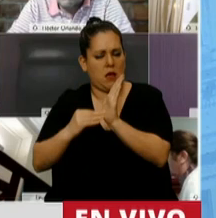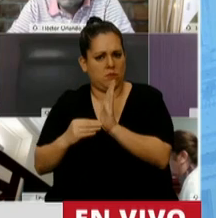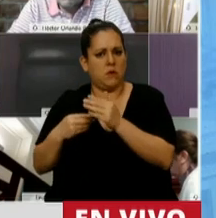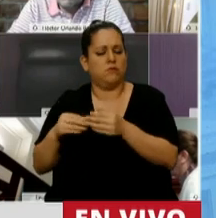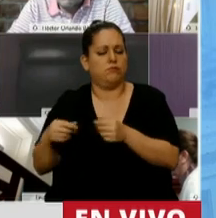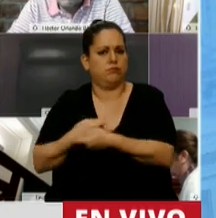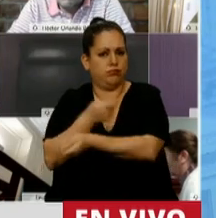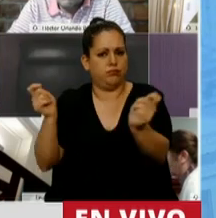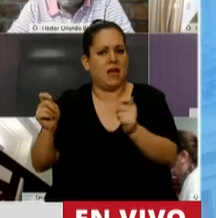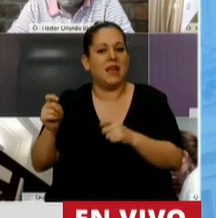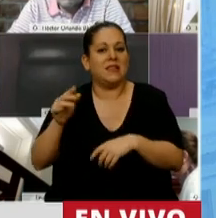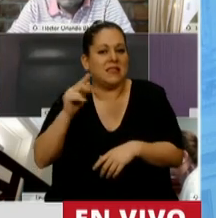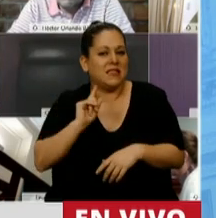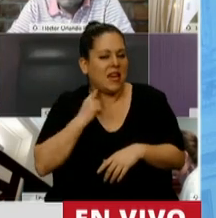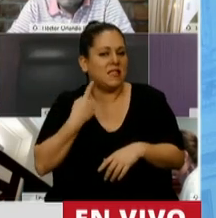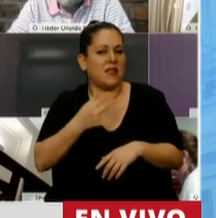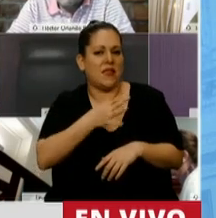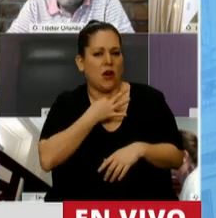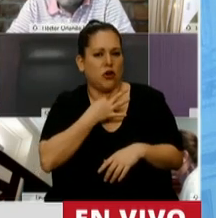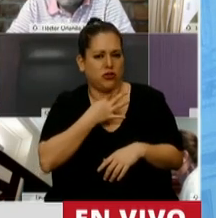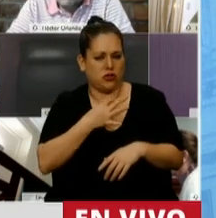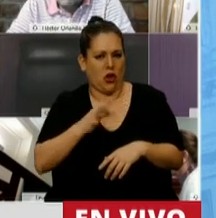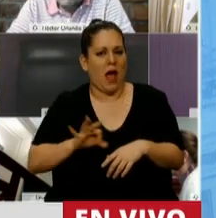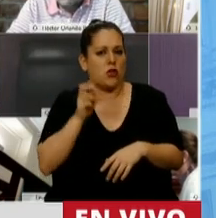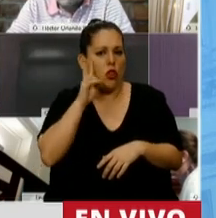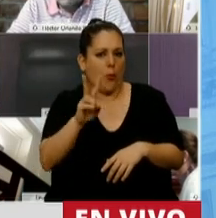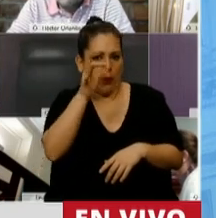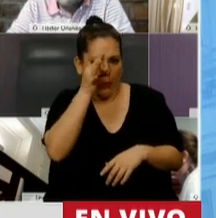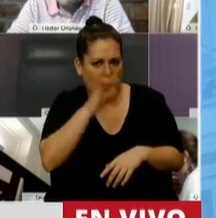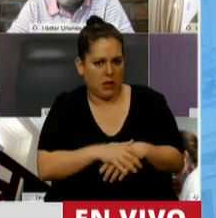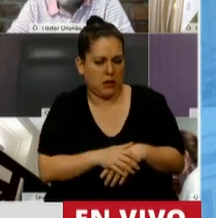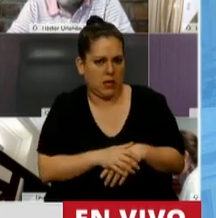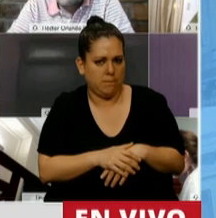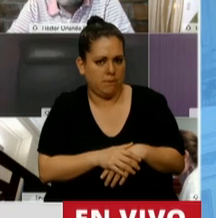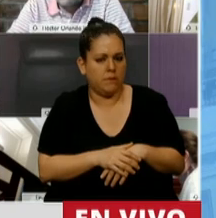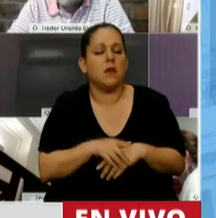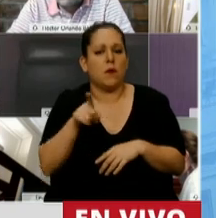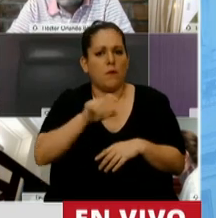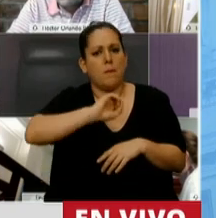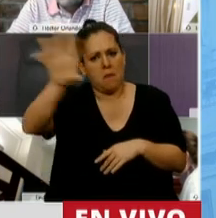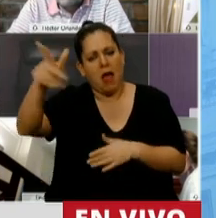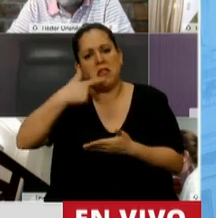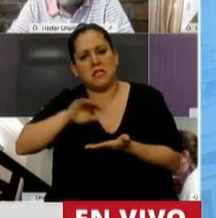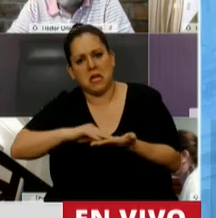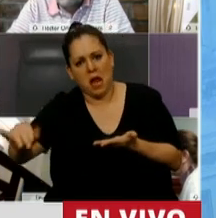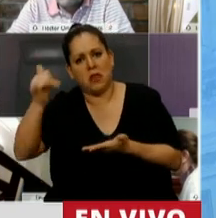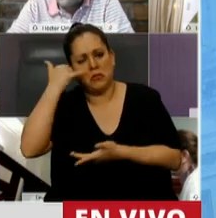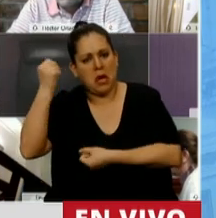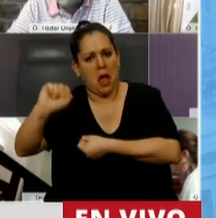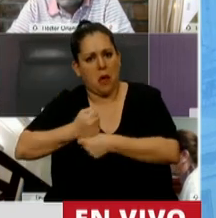agosto del año 2020. Es la que hace pocos aprobamos como ampliación de presupuesto y fue al Senado y fue aprobada.